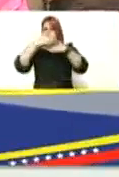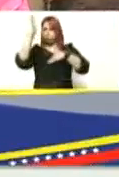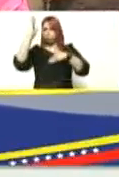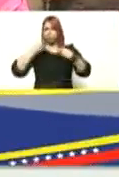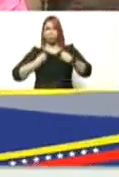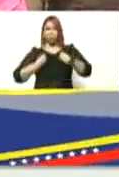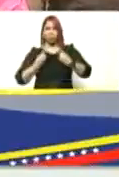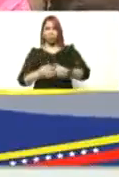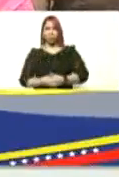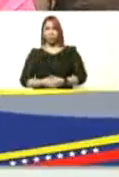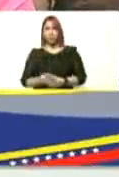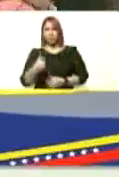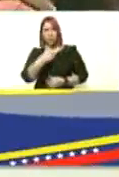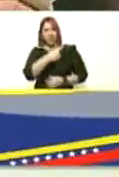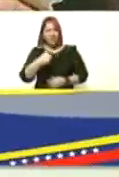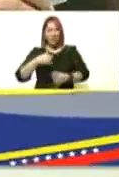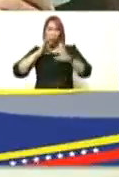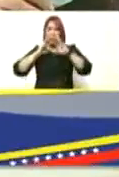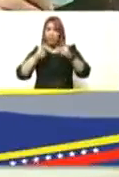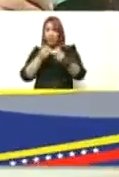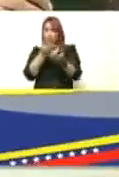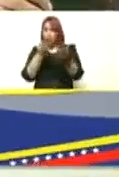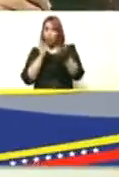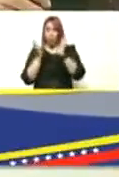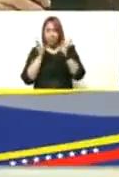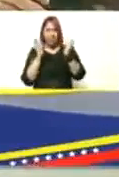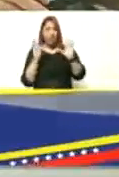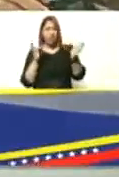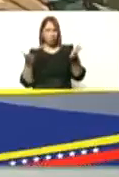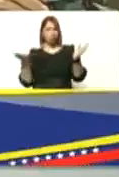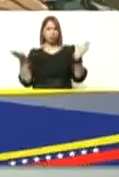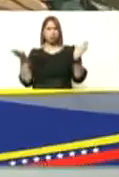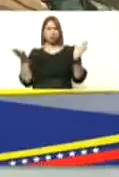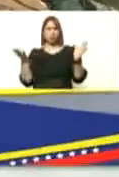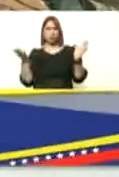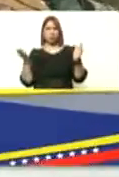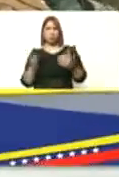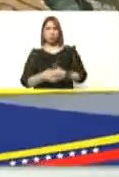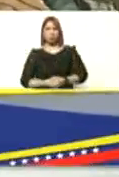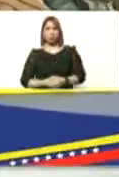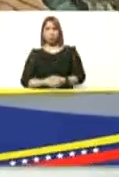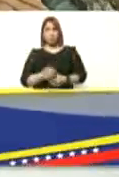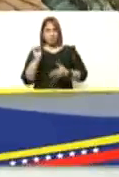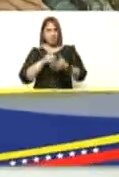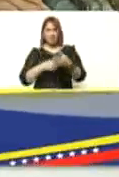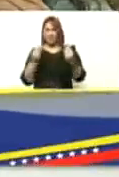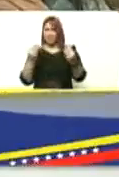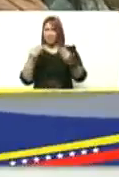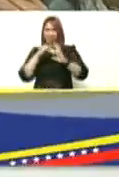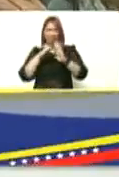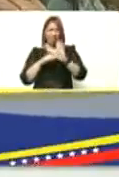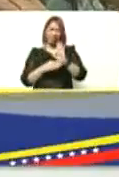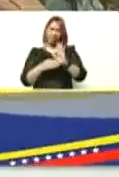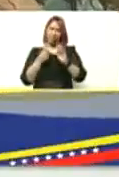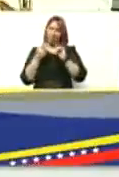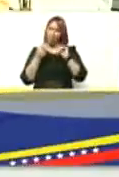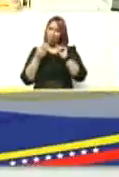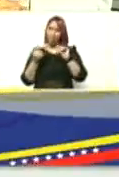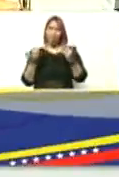yo quisiera comentar esto con Versadito Alvarado Gabriela sin mucho protocolo discurso